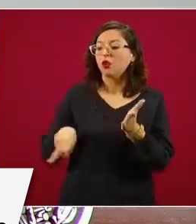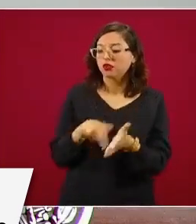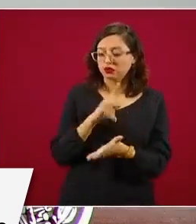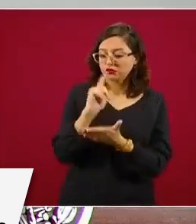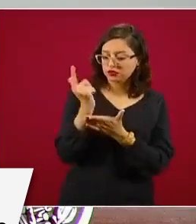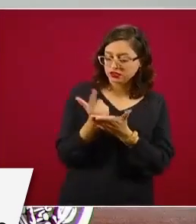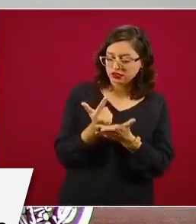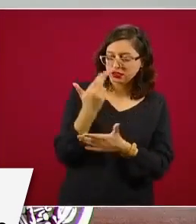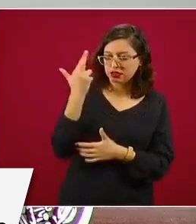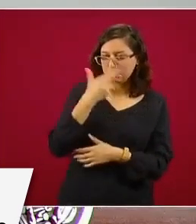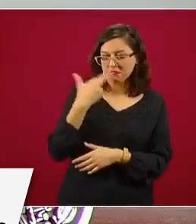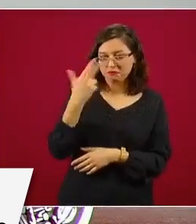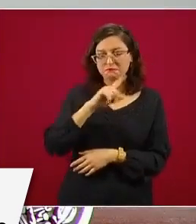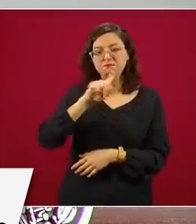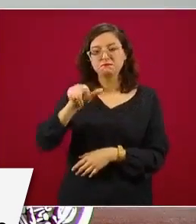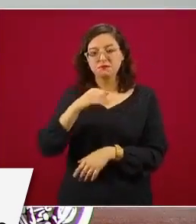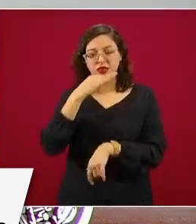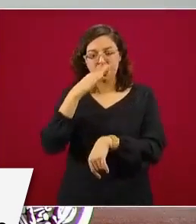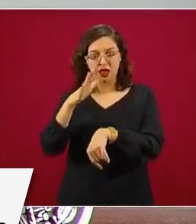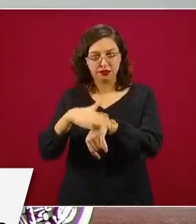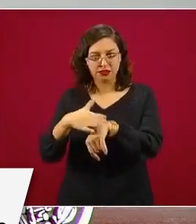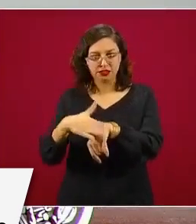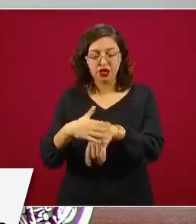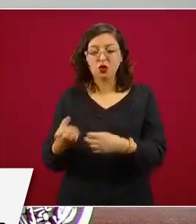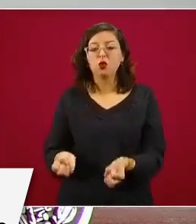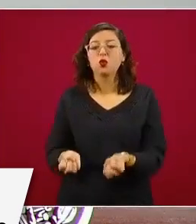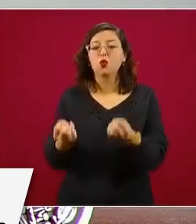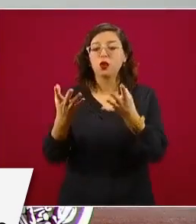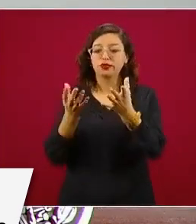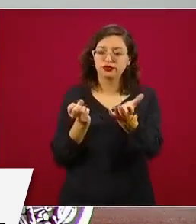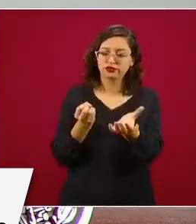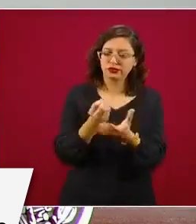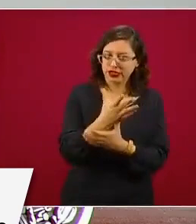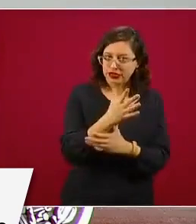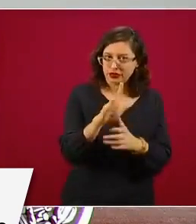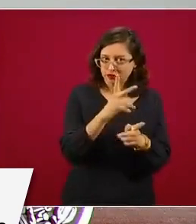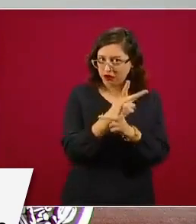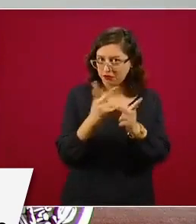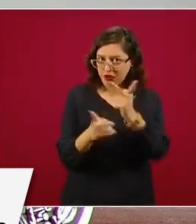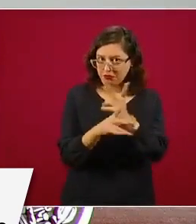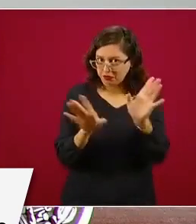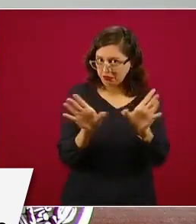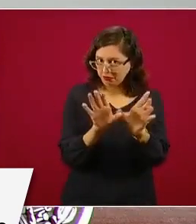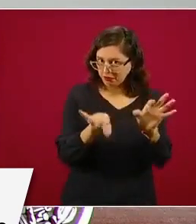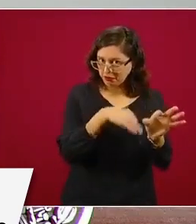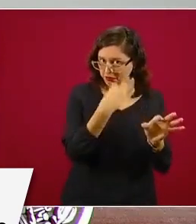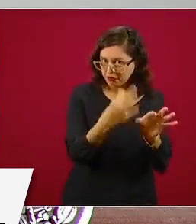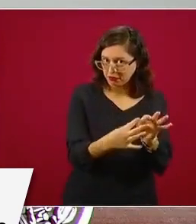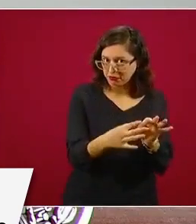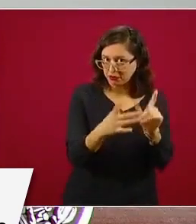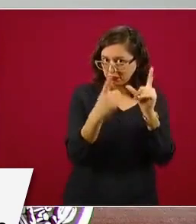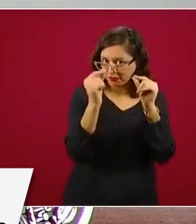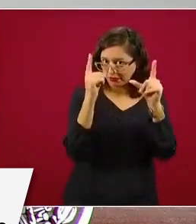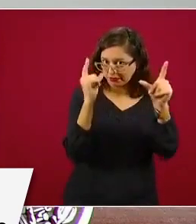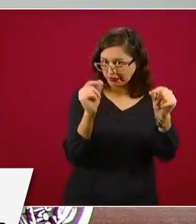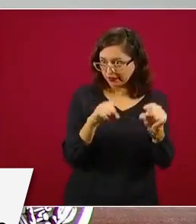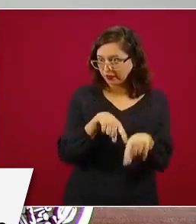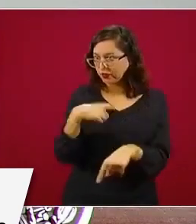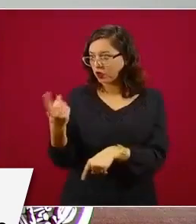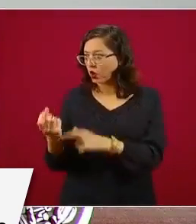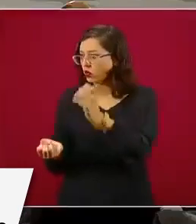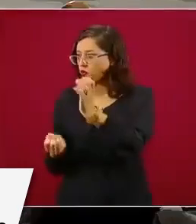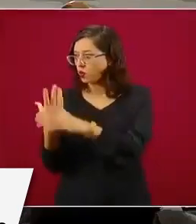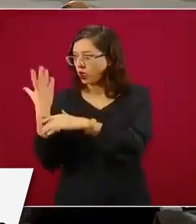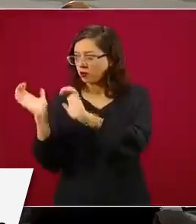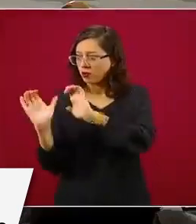estaremos informando cuántos fueron nuestros egresados y cuánta gente está incluyéndose en el padrón.